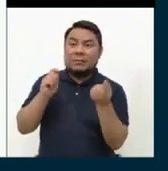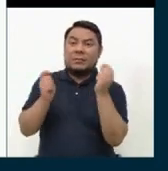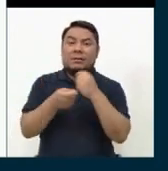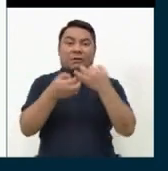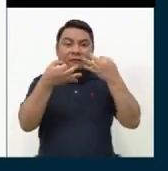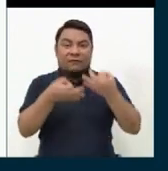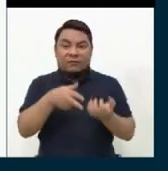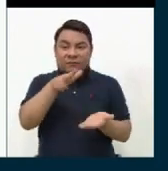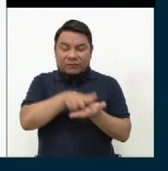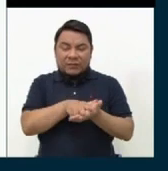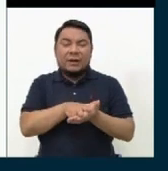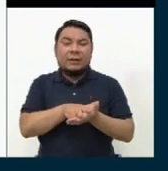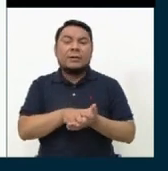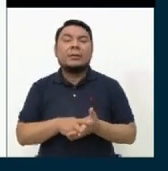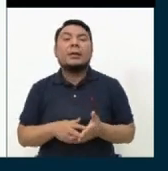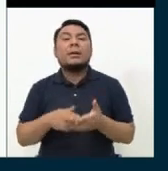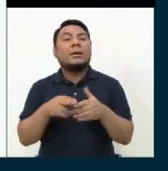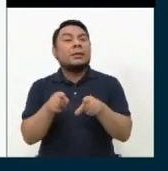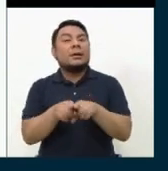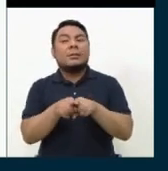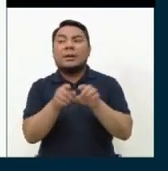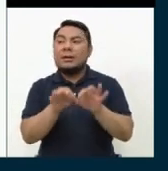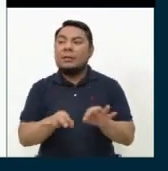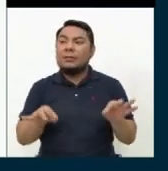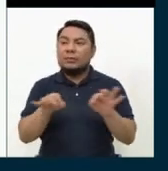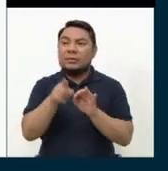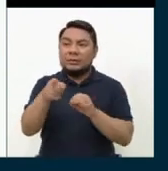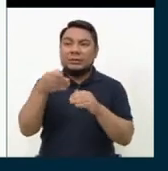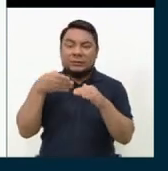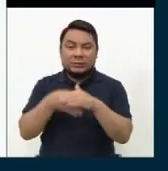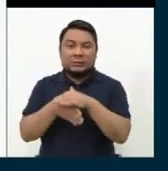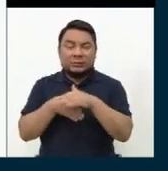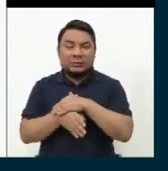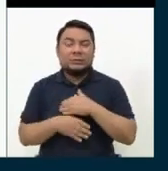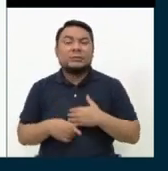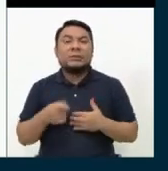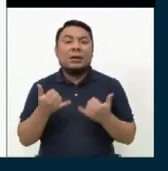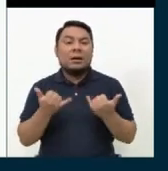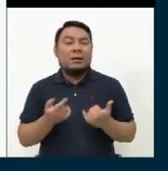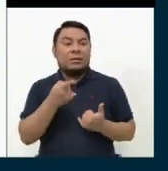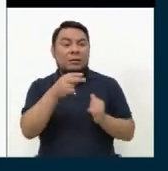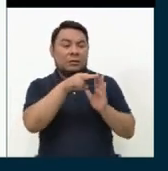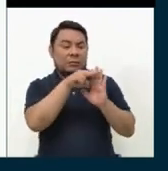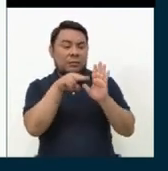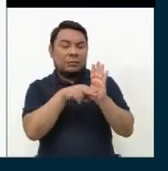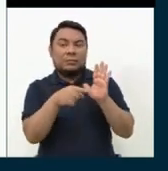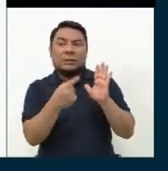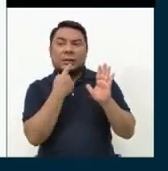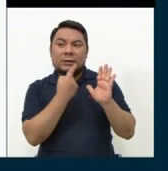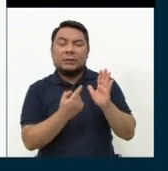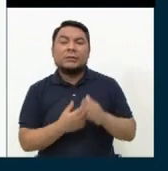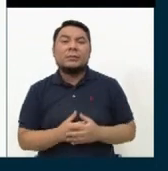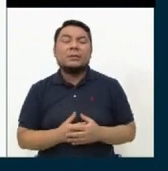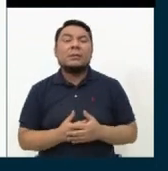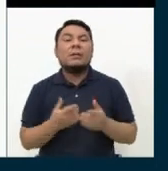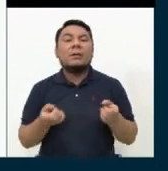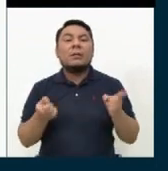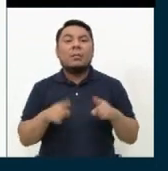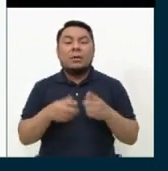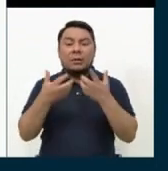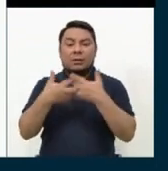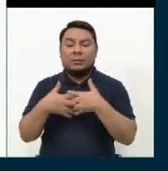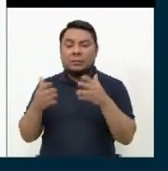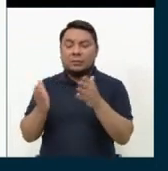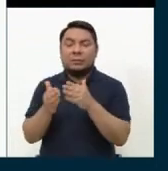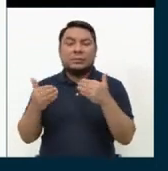Además, es muy importante que estas accedan a la capacitación. Actualmente, la norma dice que cuando una pyme